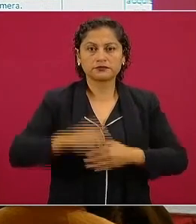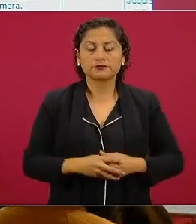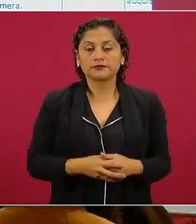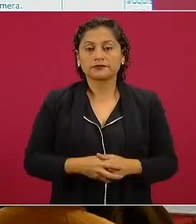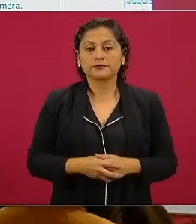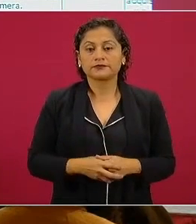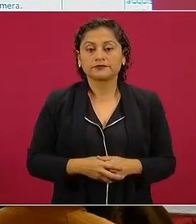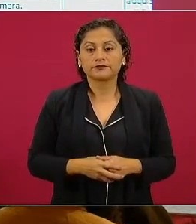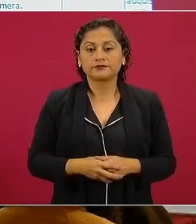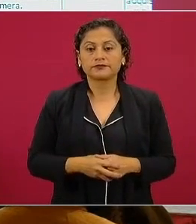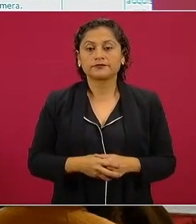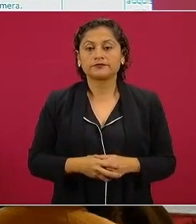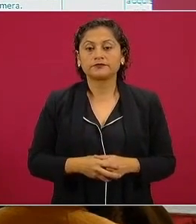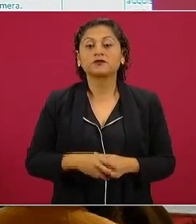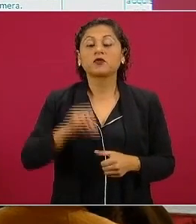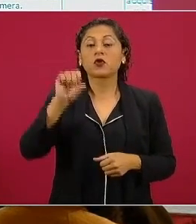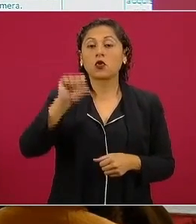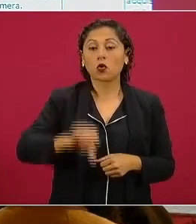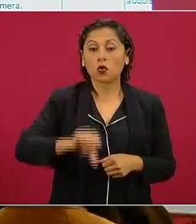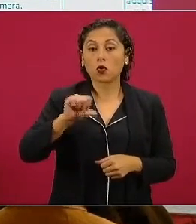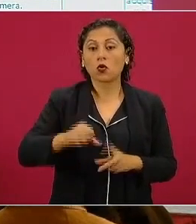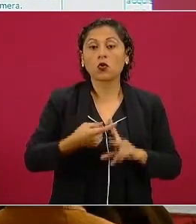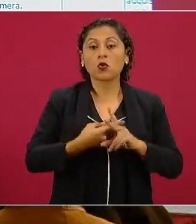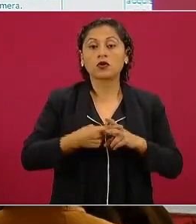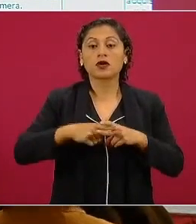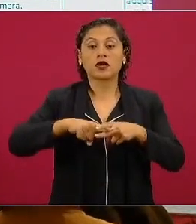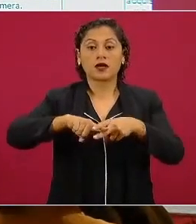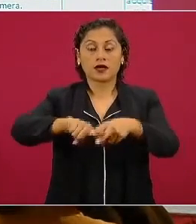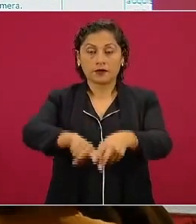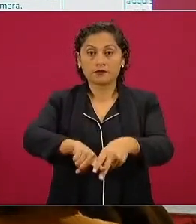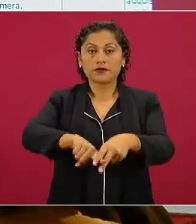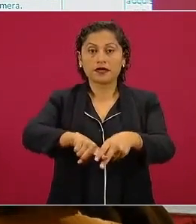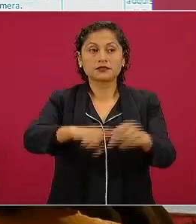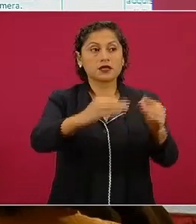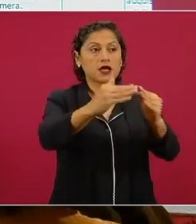Hoy comienza el plan para apoyar a damnificados,